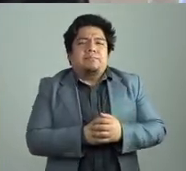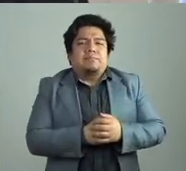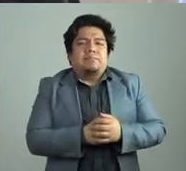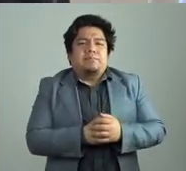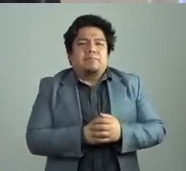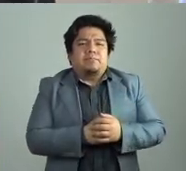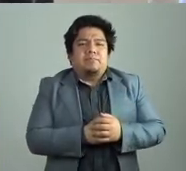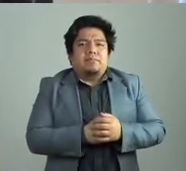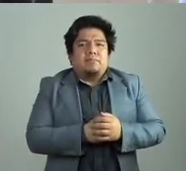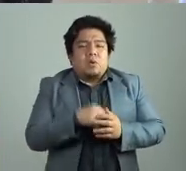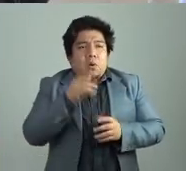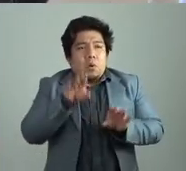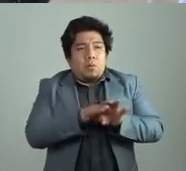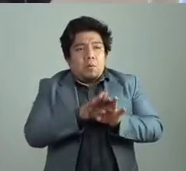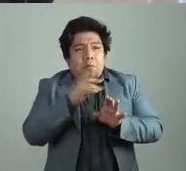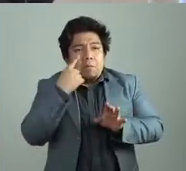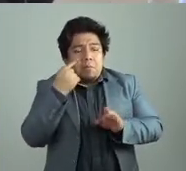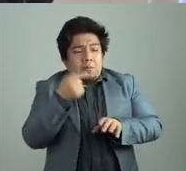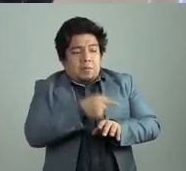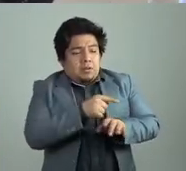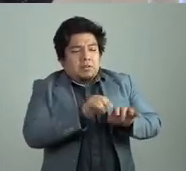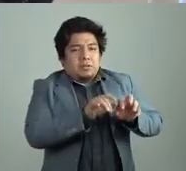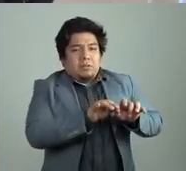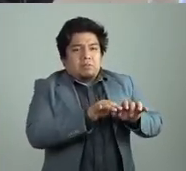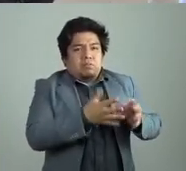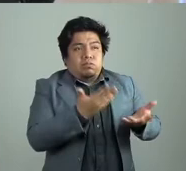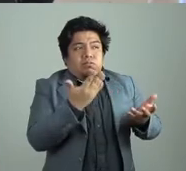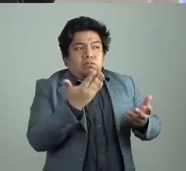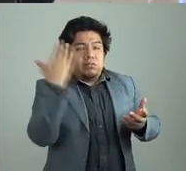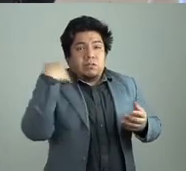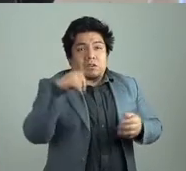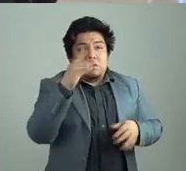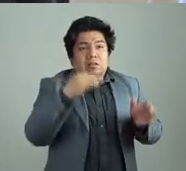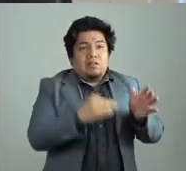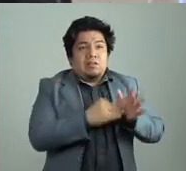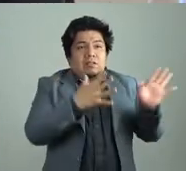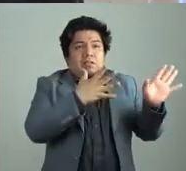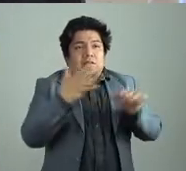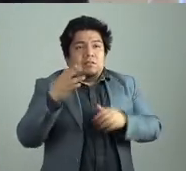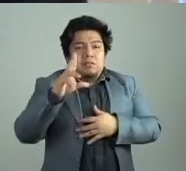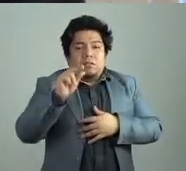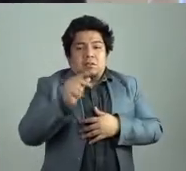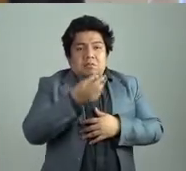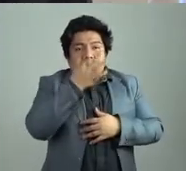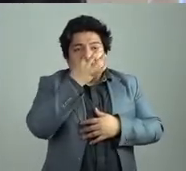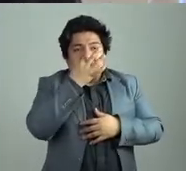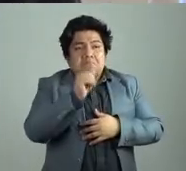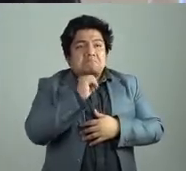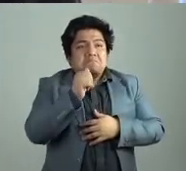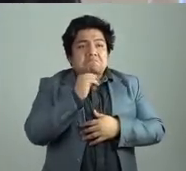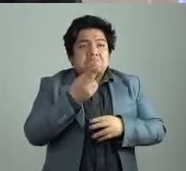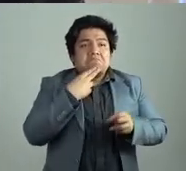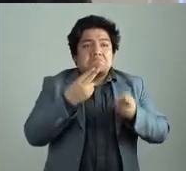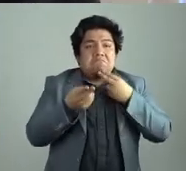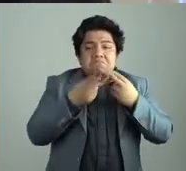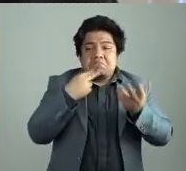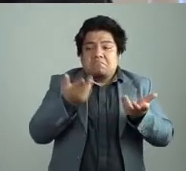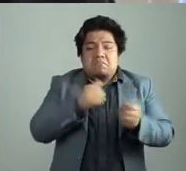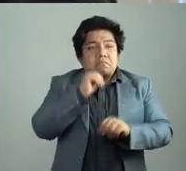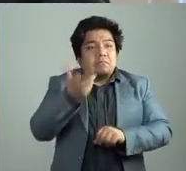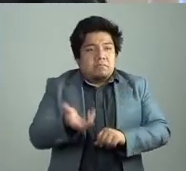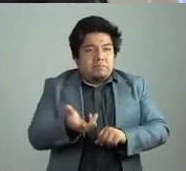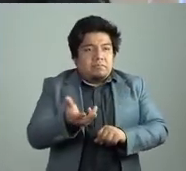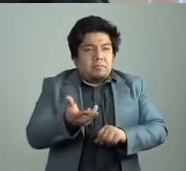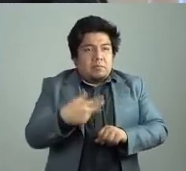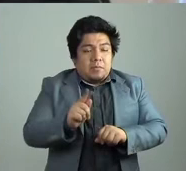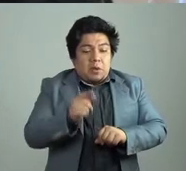que no me había dado cuenta, lo no uso hace 30 años, no lo usaba, y de pronto me di cuenta que es como una máquina de resonancia de ideas, ¿no? O sea, que